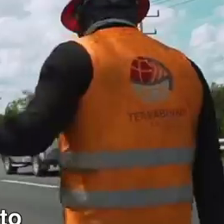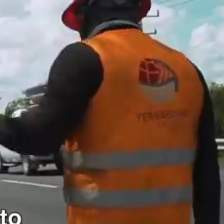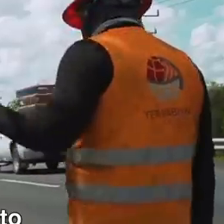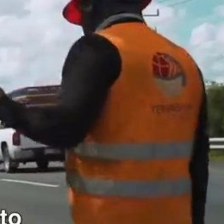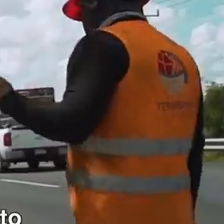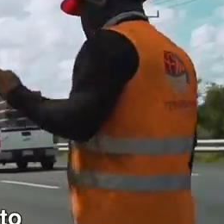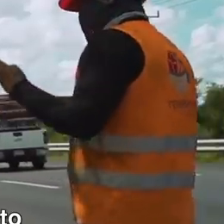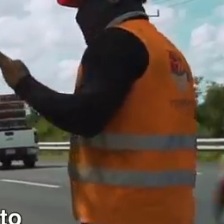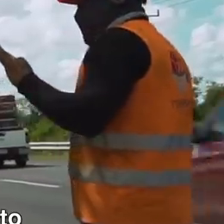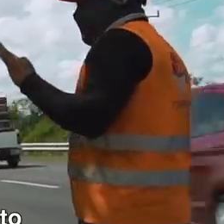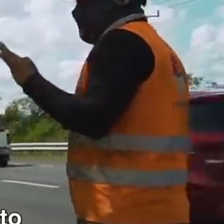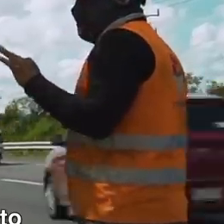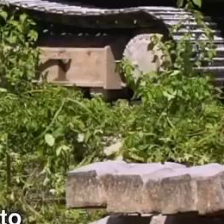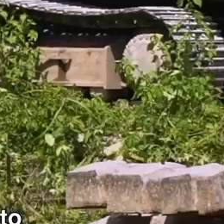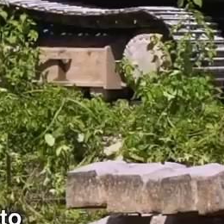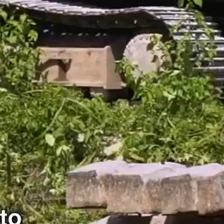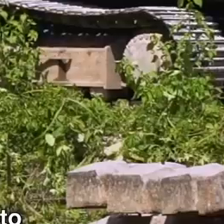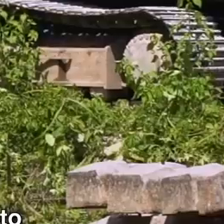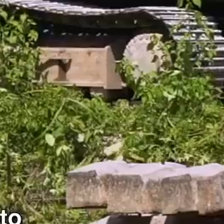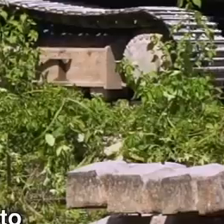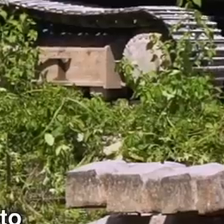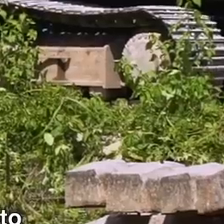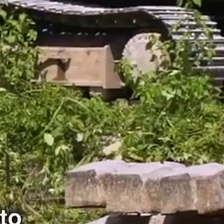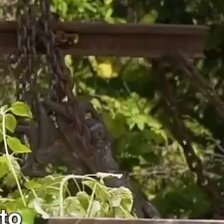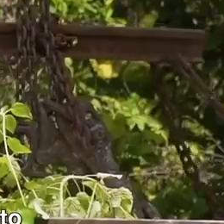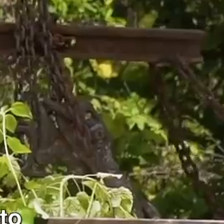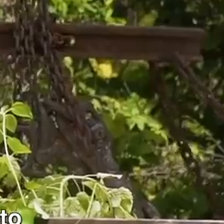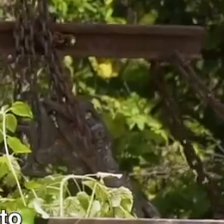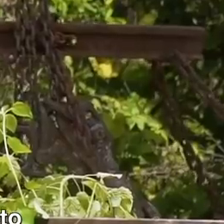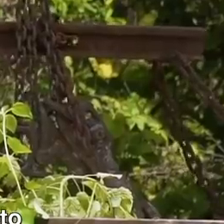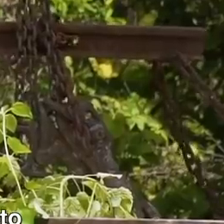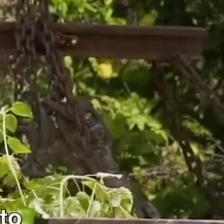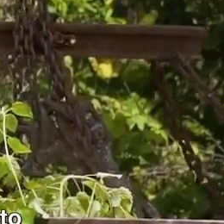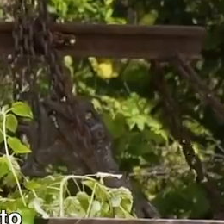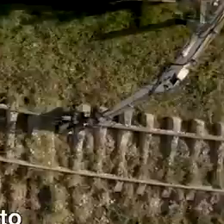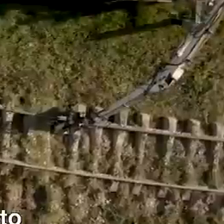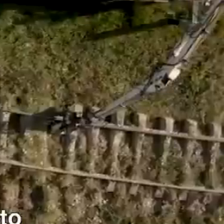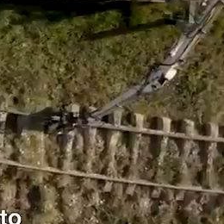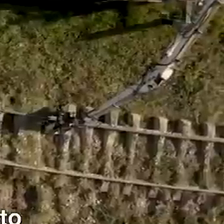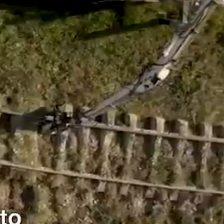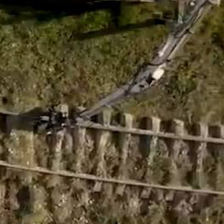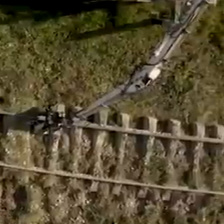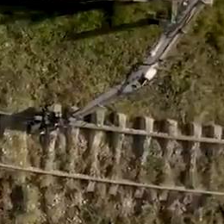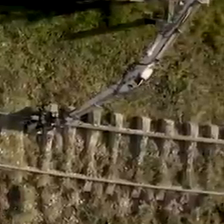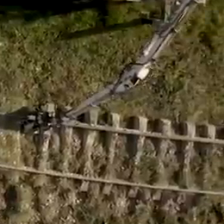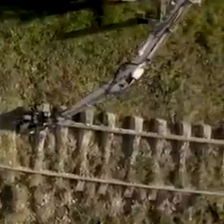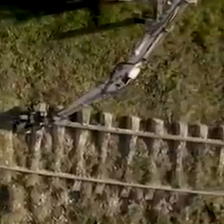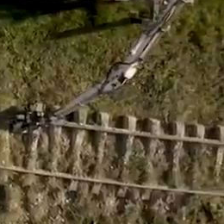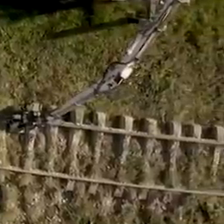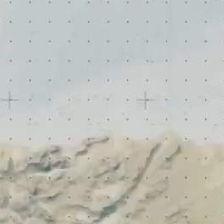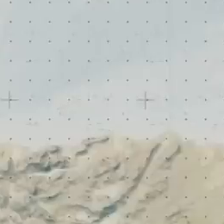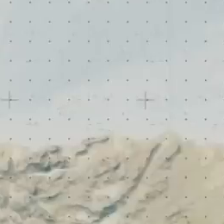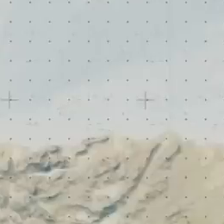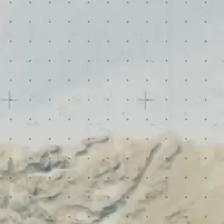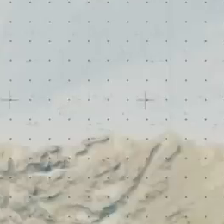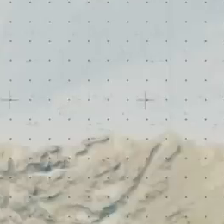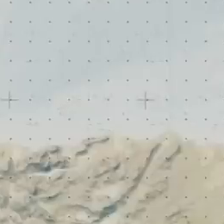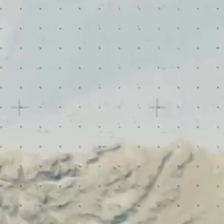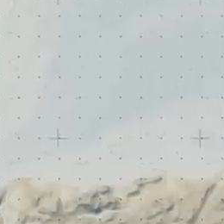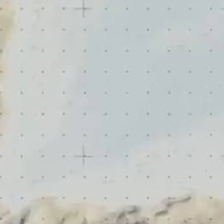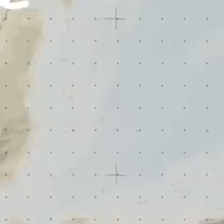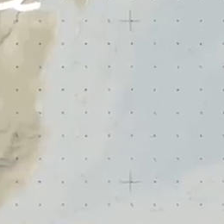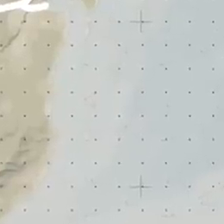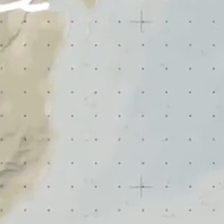nuevamente estamos a las puertas de un gran proyecto que vendrá a sembrar oportunidades y prosperidad en la región. El tramo 2 del Tren Maya